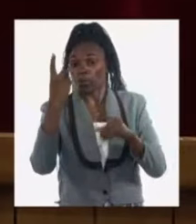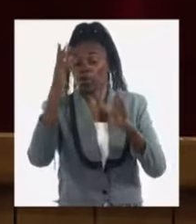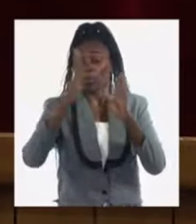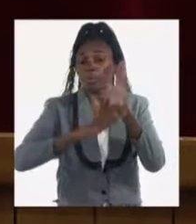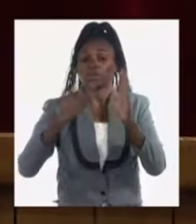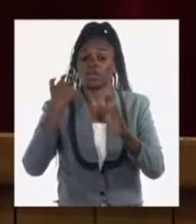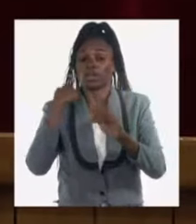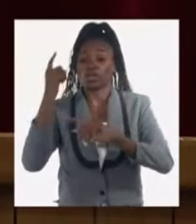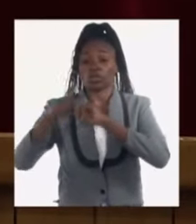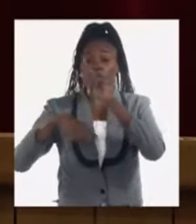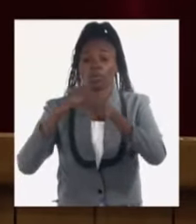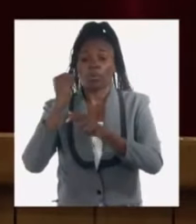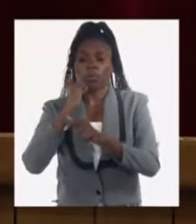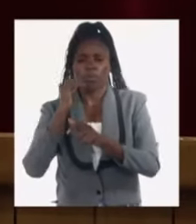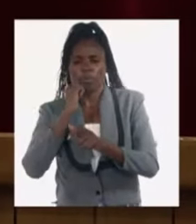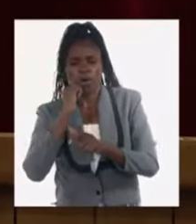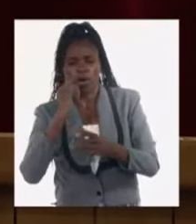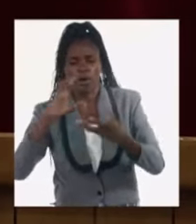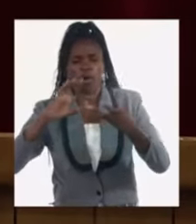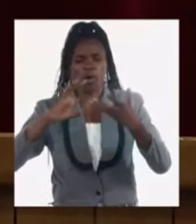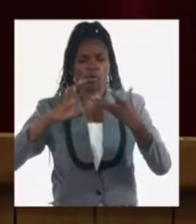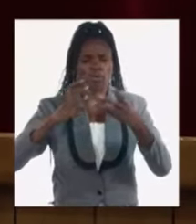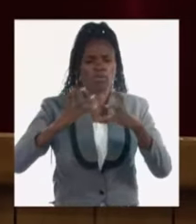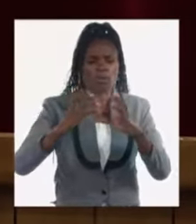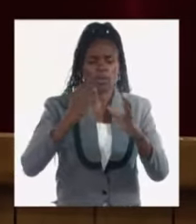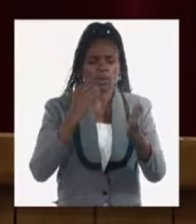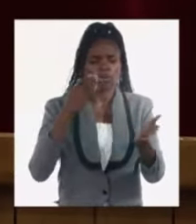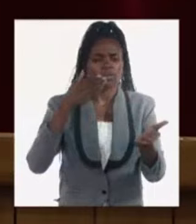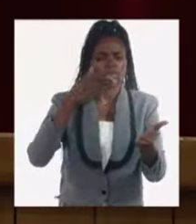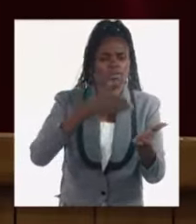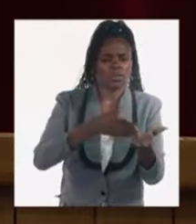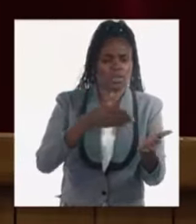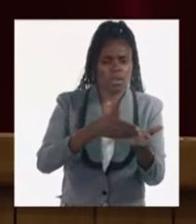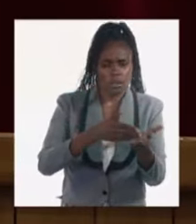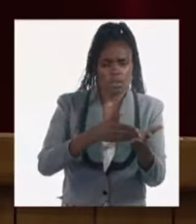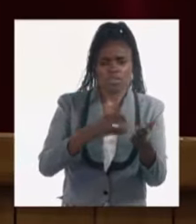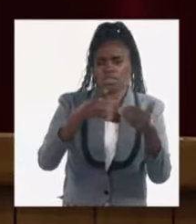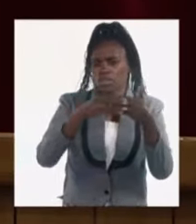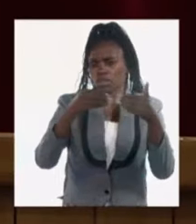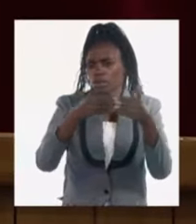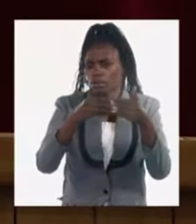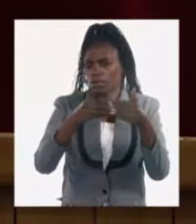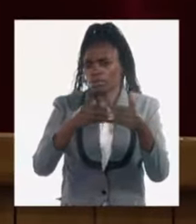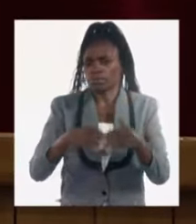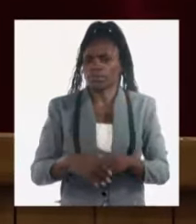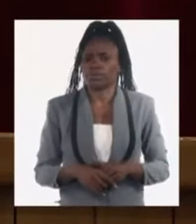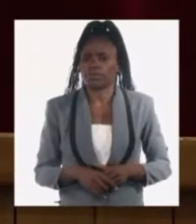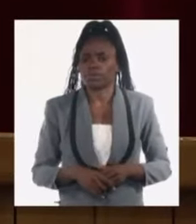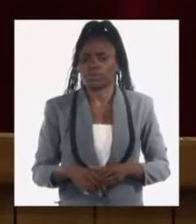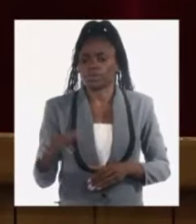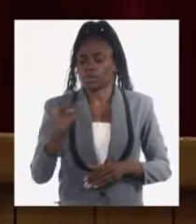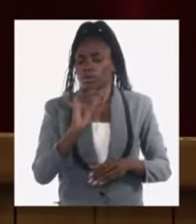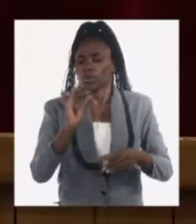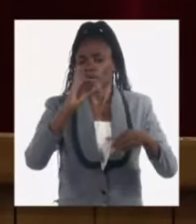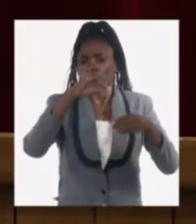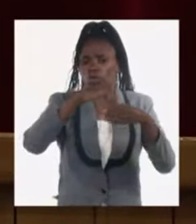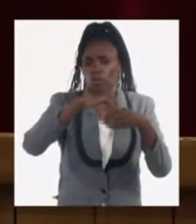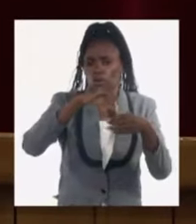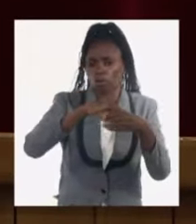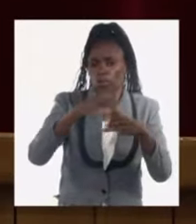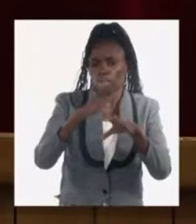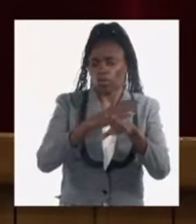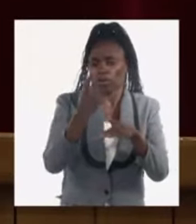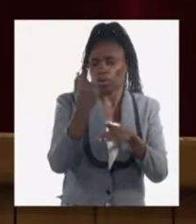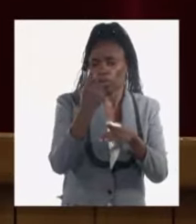del año iremos implementando los mecanismos de acceso y gestión de las divisas también la incorporación gradual a actores